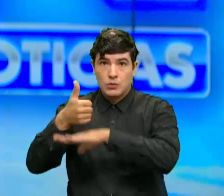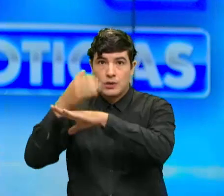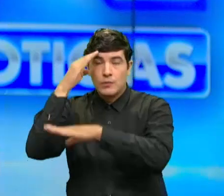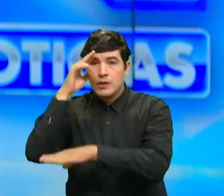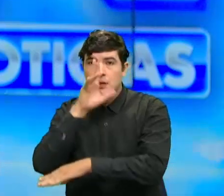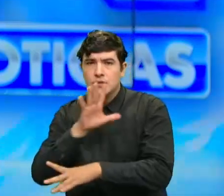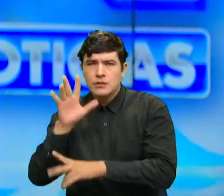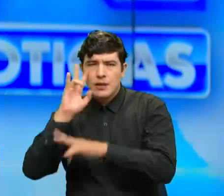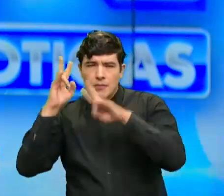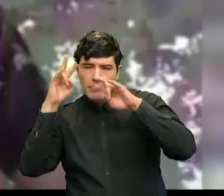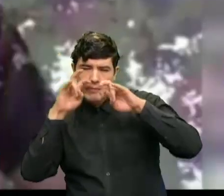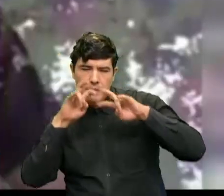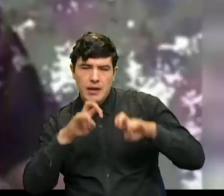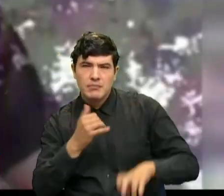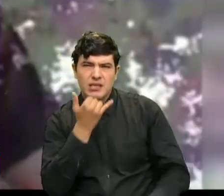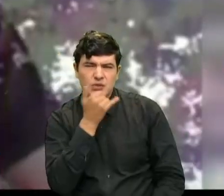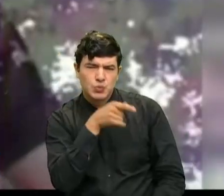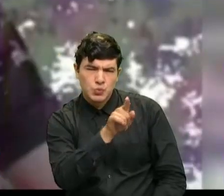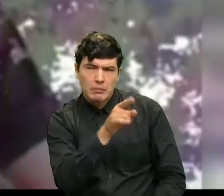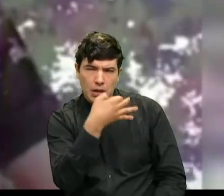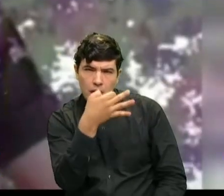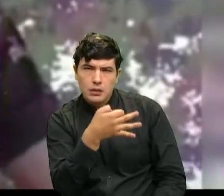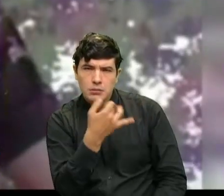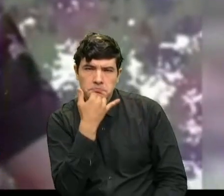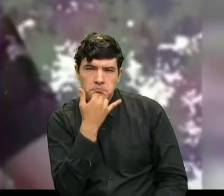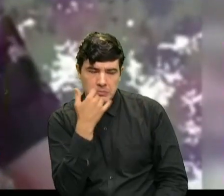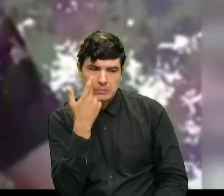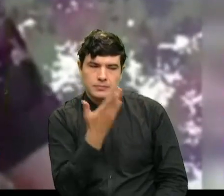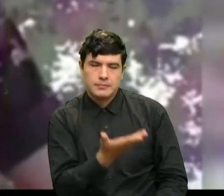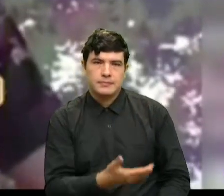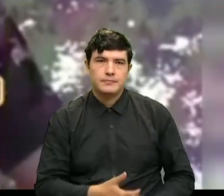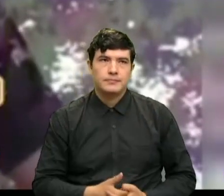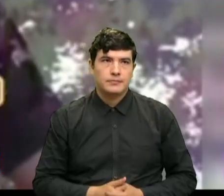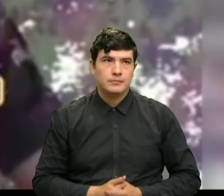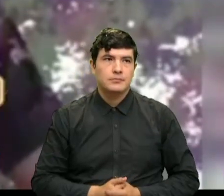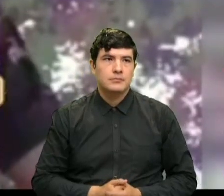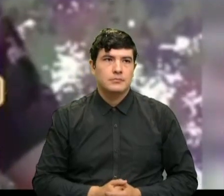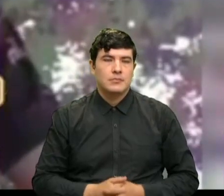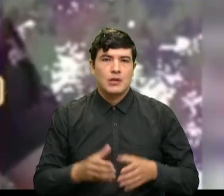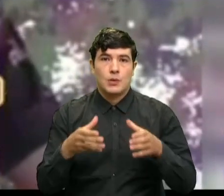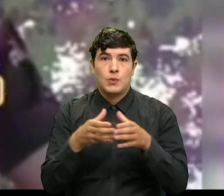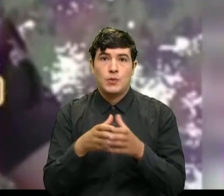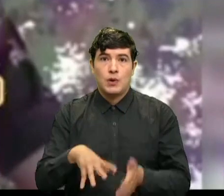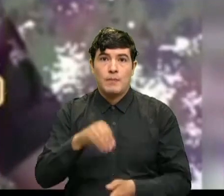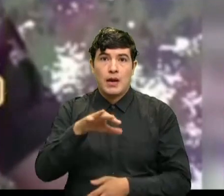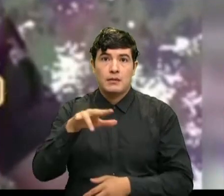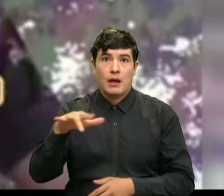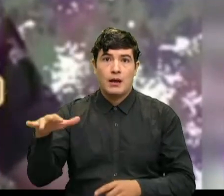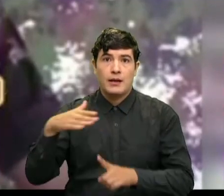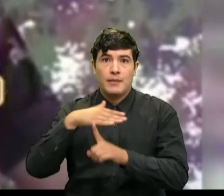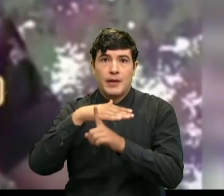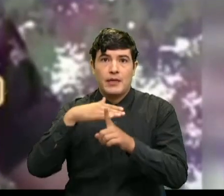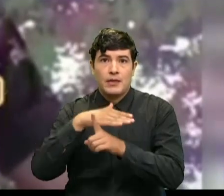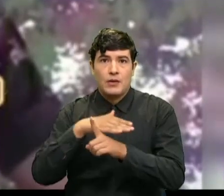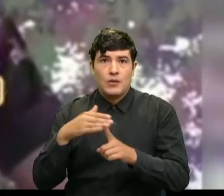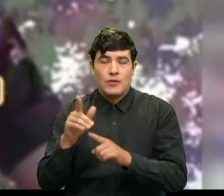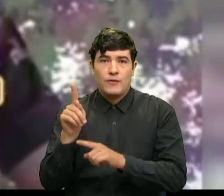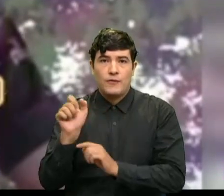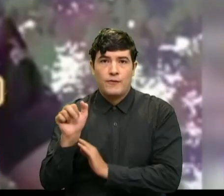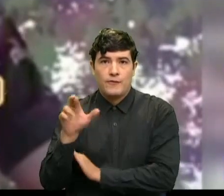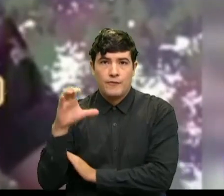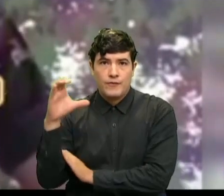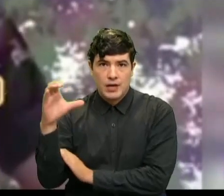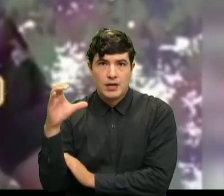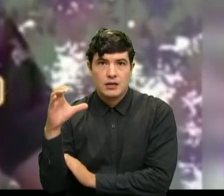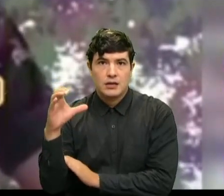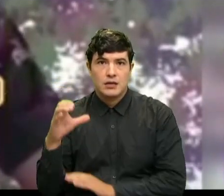pronunciamiento. Movimiento Boliviano por la Nueva Colombia, bloque del Magdalena Medio, Fuerzas Armadas Revolucionarias de Colombia, Ejército del